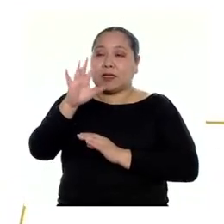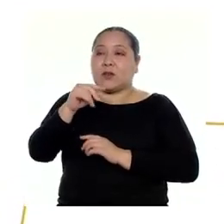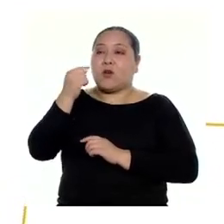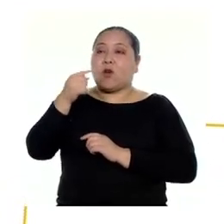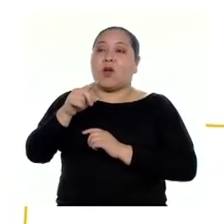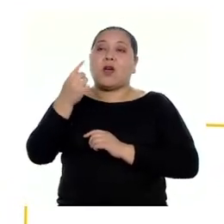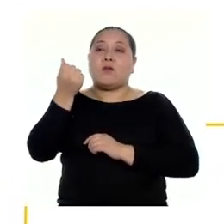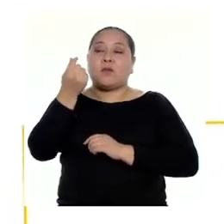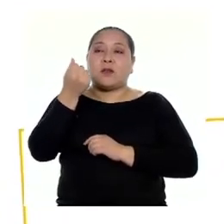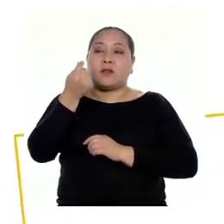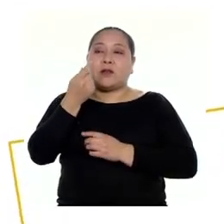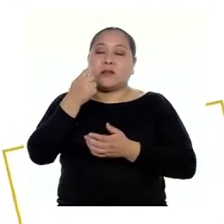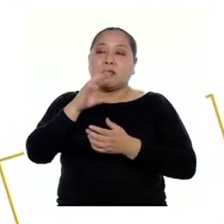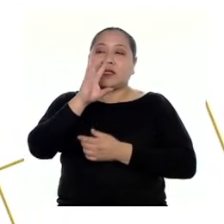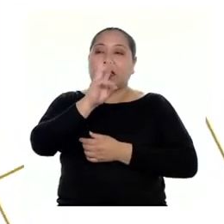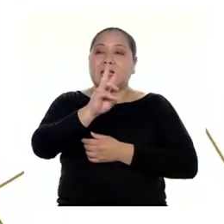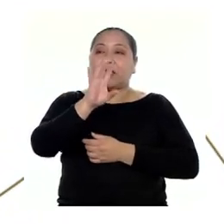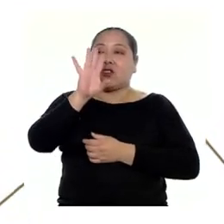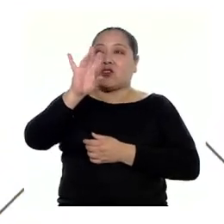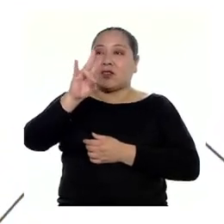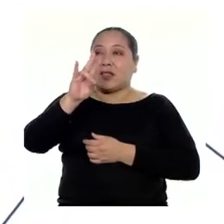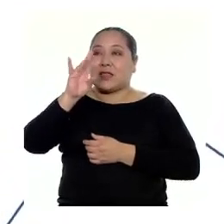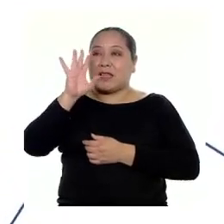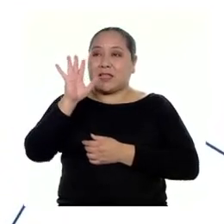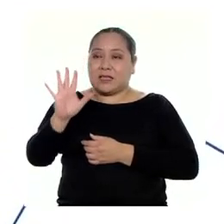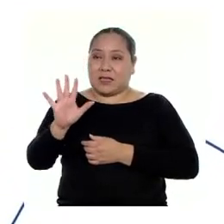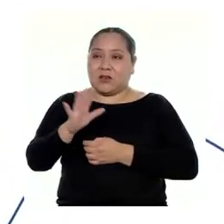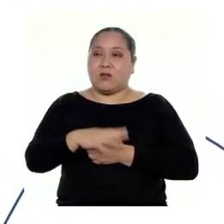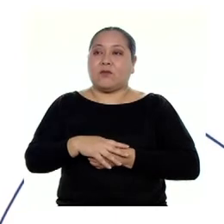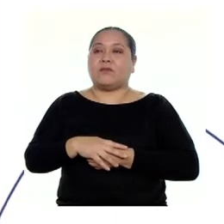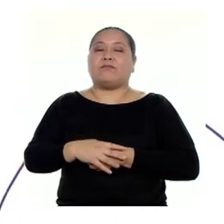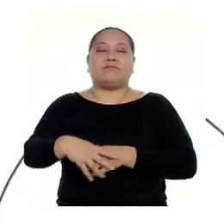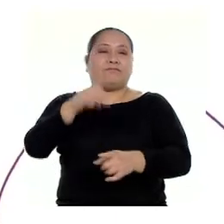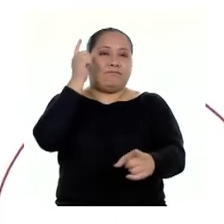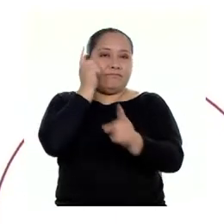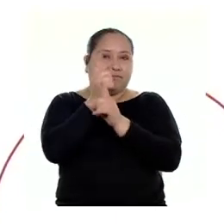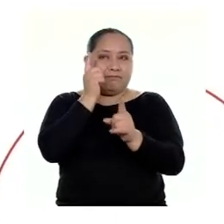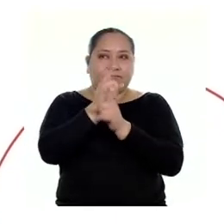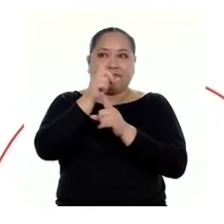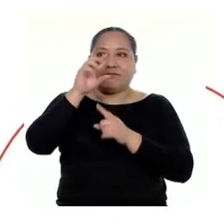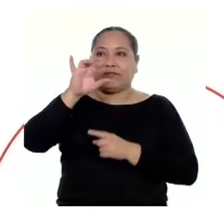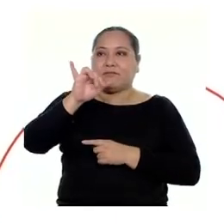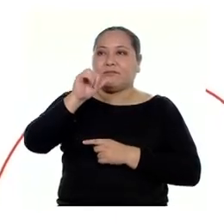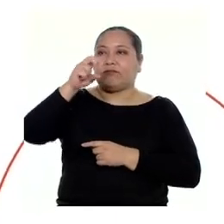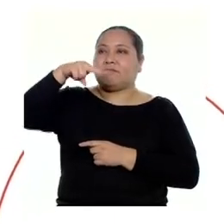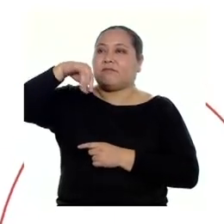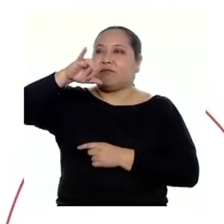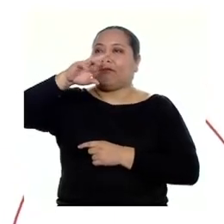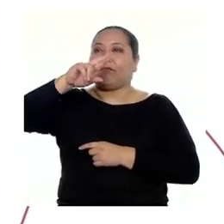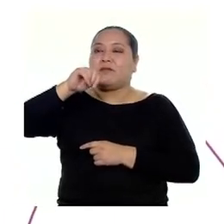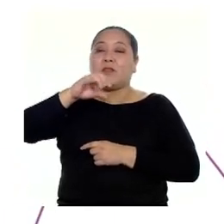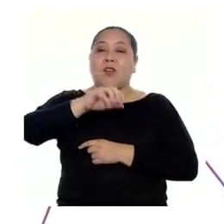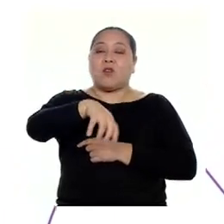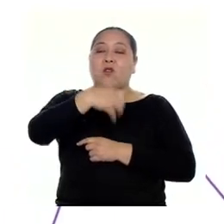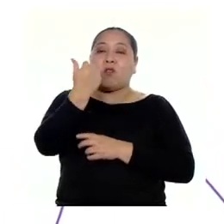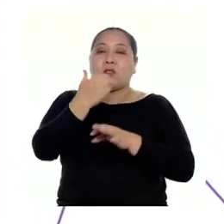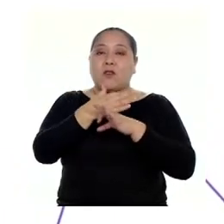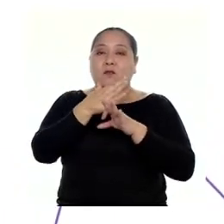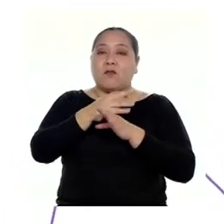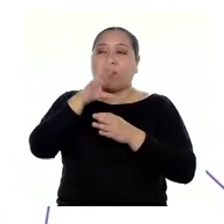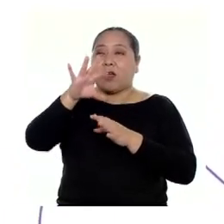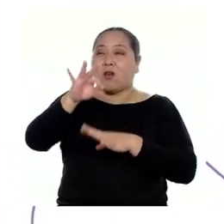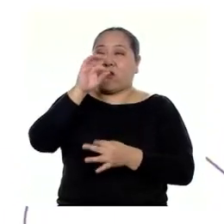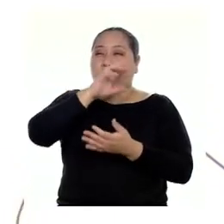primer televisor será 675 soles. Exactamente, Yanira. Otra manera de haber encontrado este